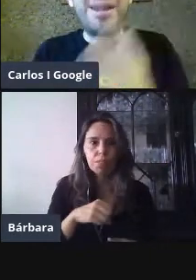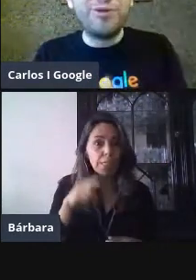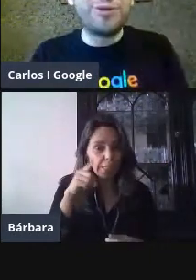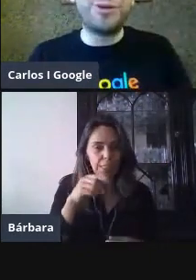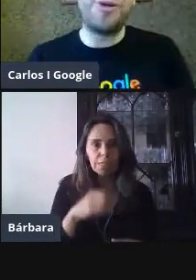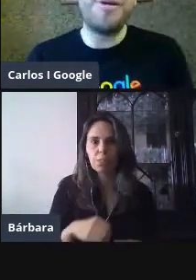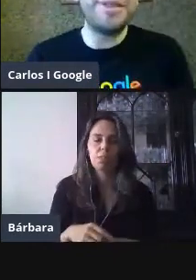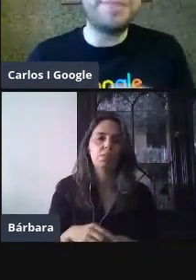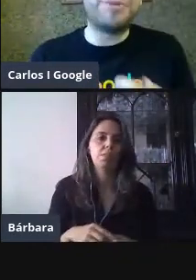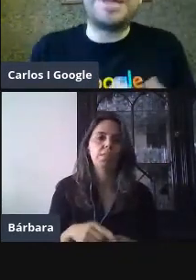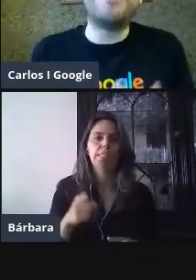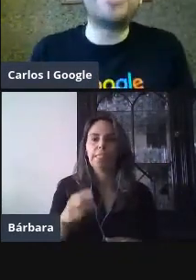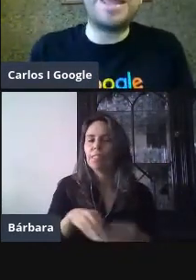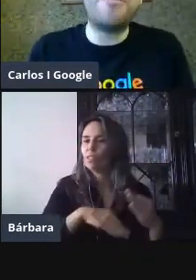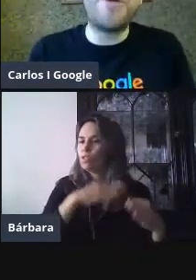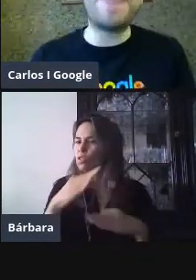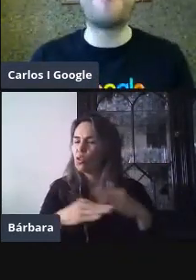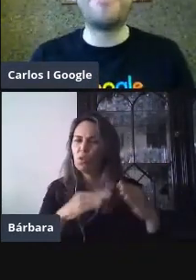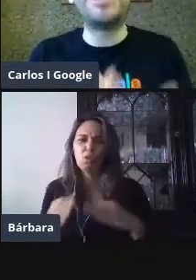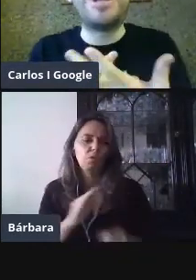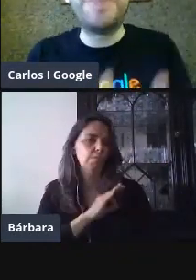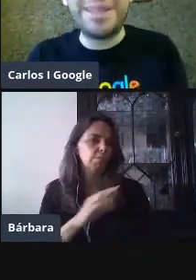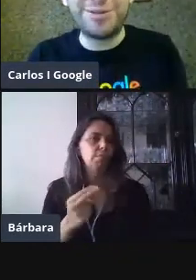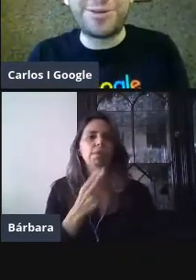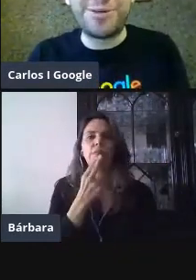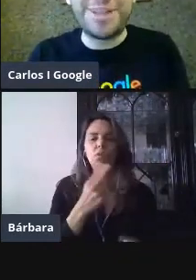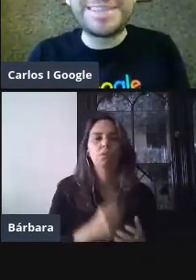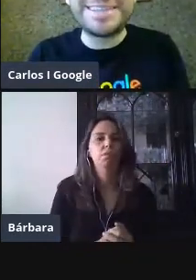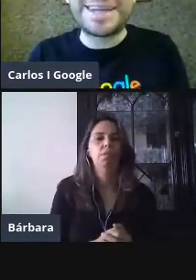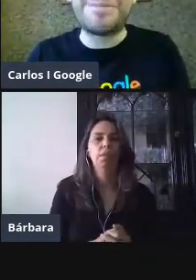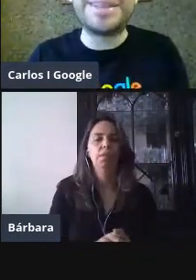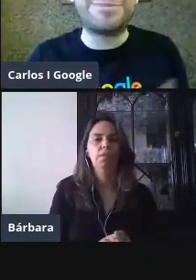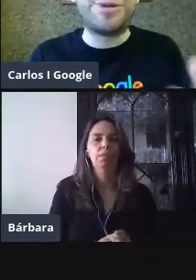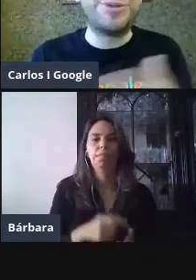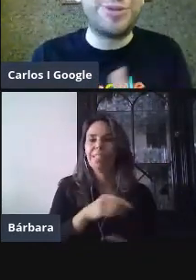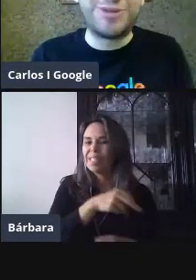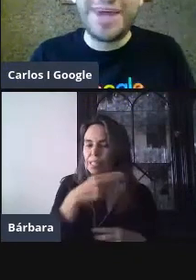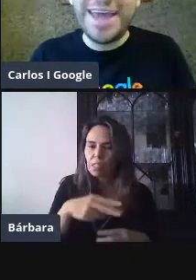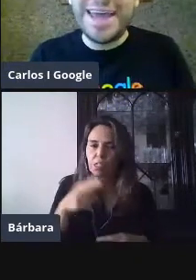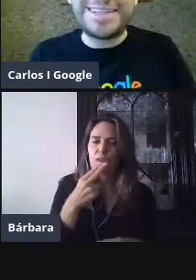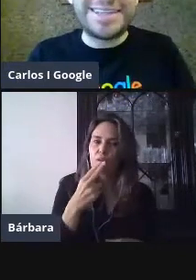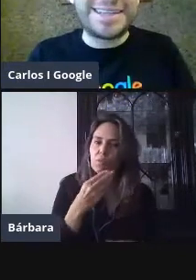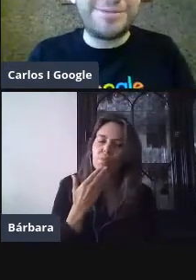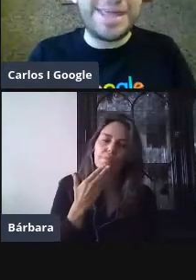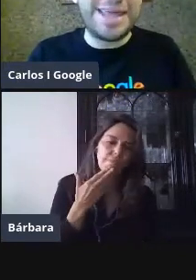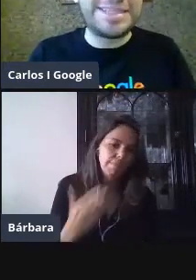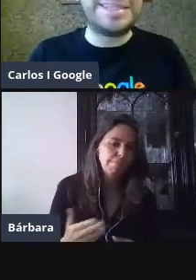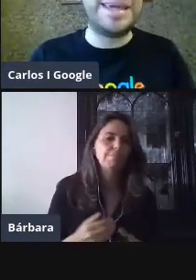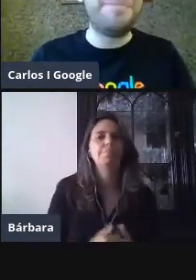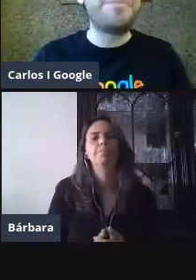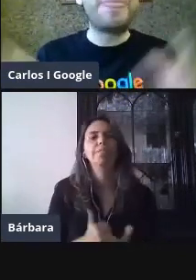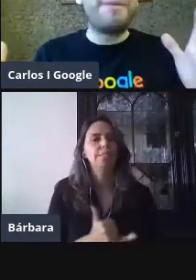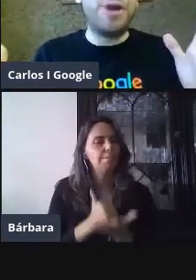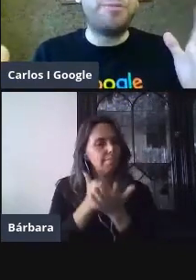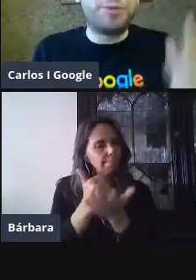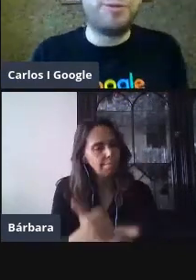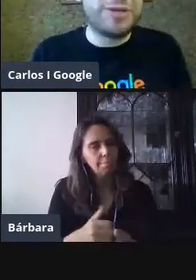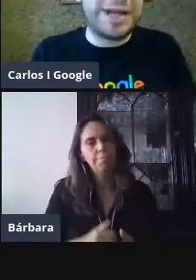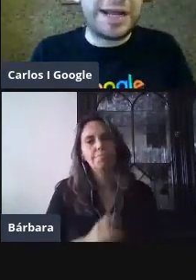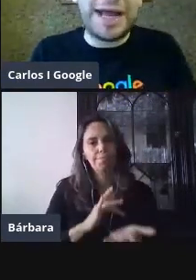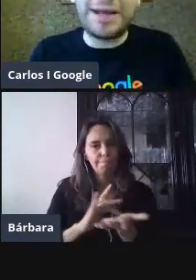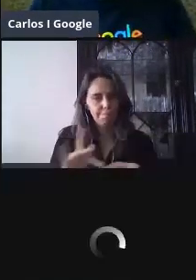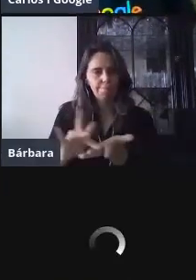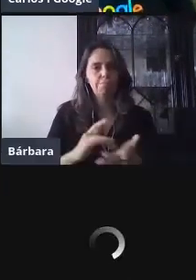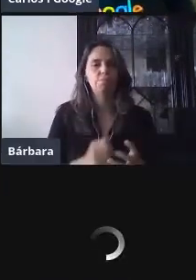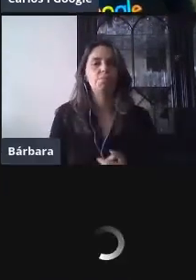en el uso. Y obviamente, pues, queremos que haya un buen aprovechamiento, ¿no? De estas herramientas. Por eso estas actividades. Así que, bueno, pues,